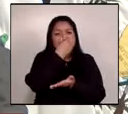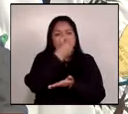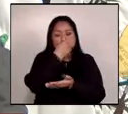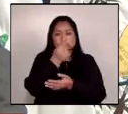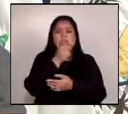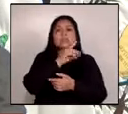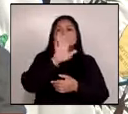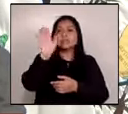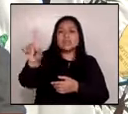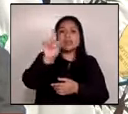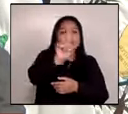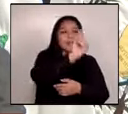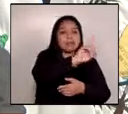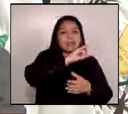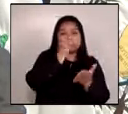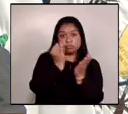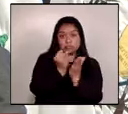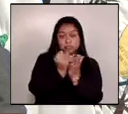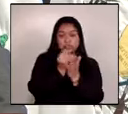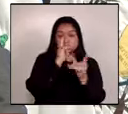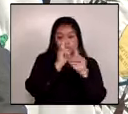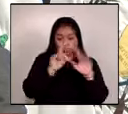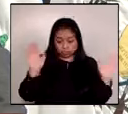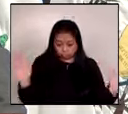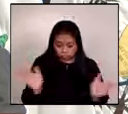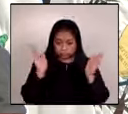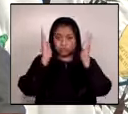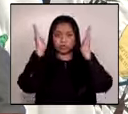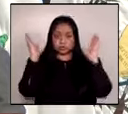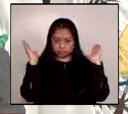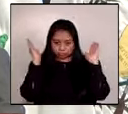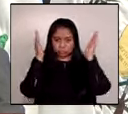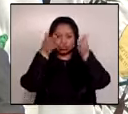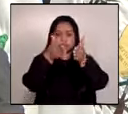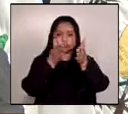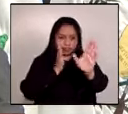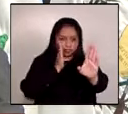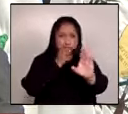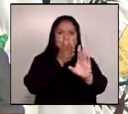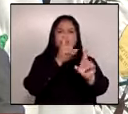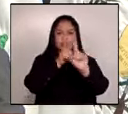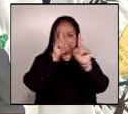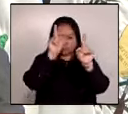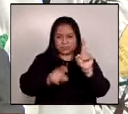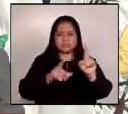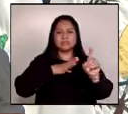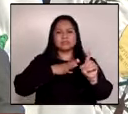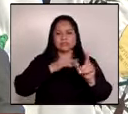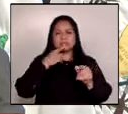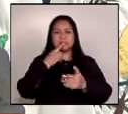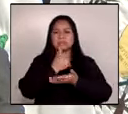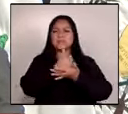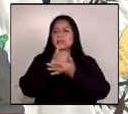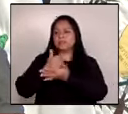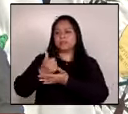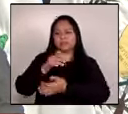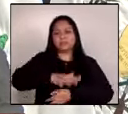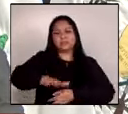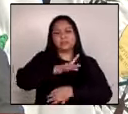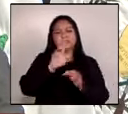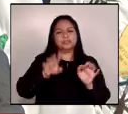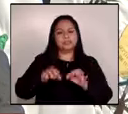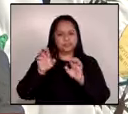instituciones y devolverlas al cauce que deben tener. El cauce del bienestar de la gente.